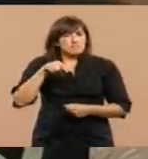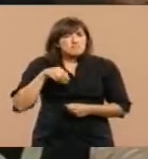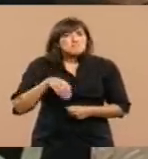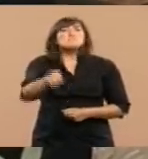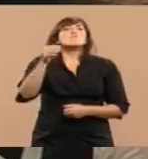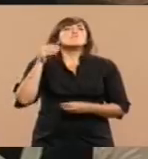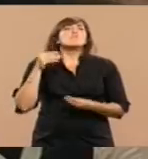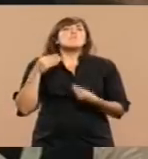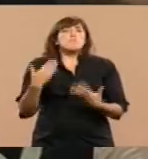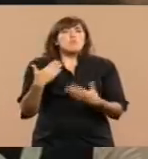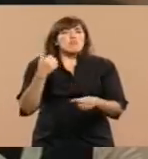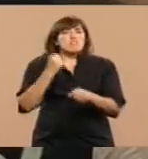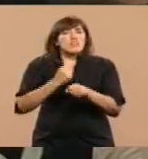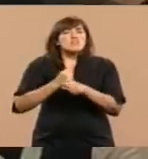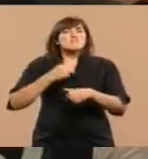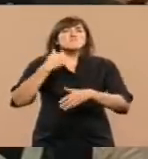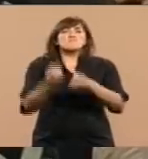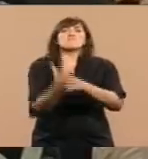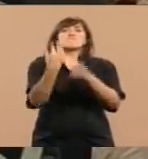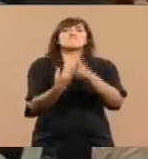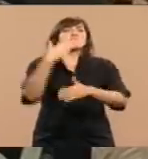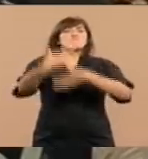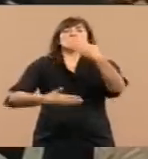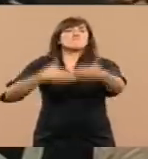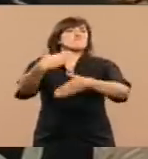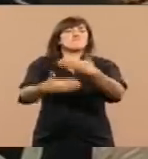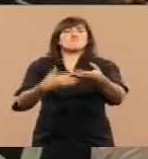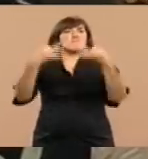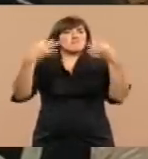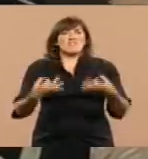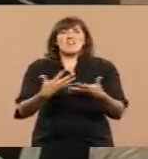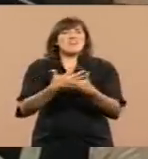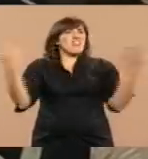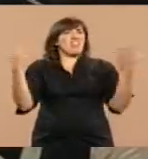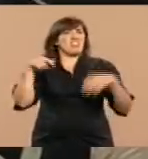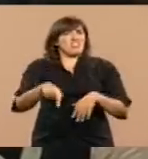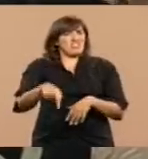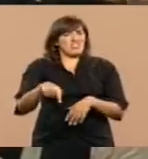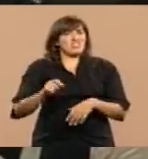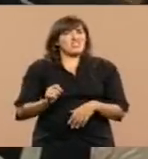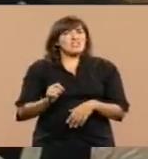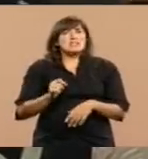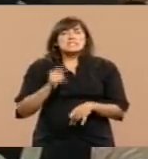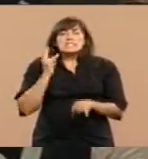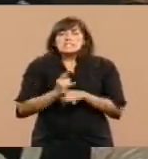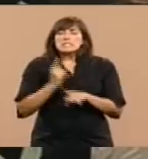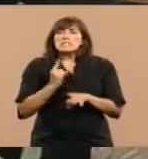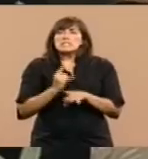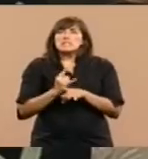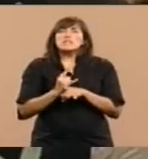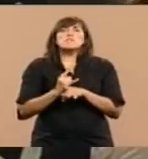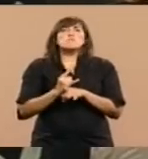las grandes gestas. liberadoras, siempre que la Nación estuvo